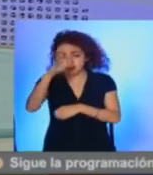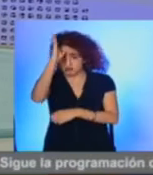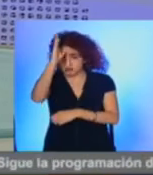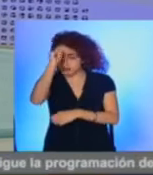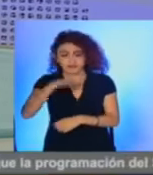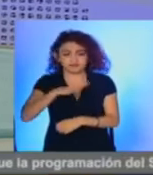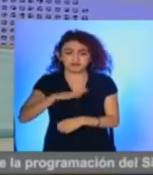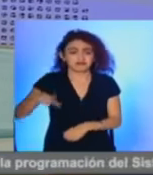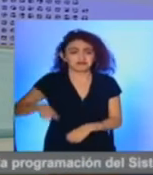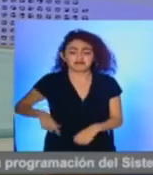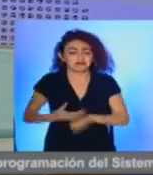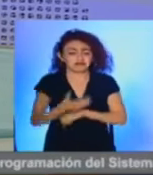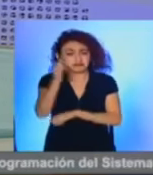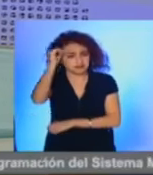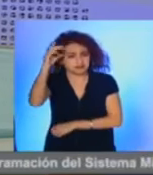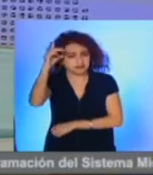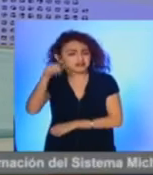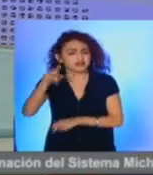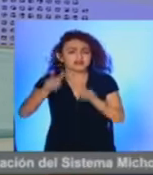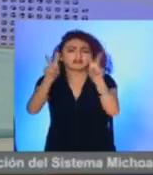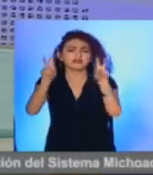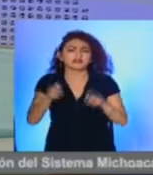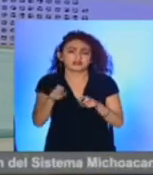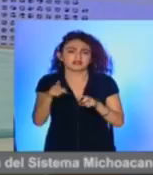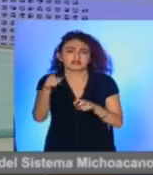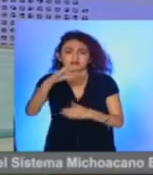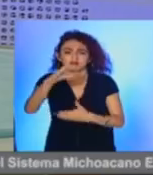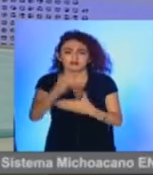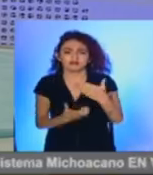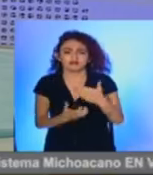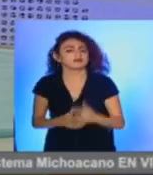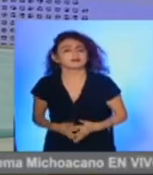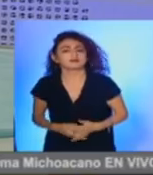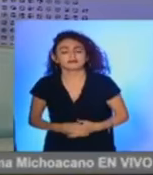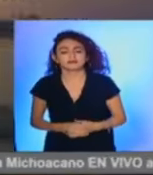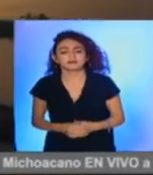con el Ejecutivo Federal en materia de subcontratación.